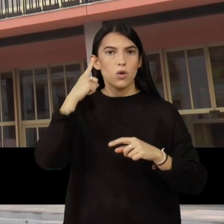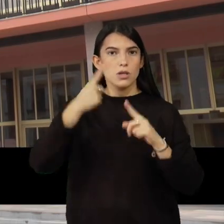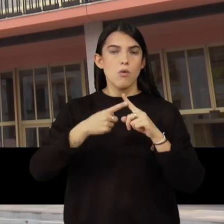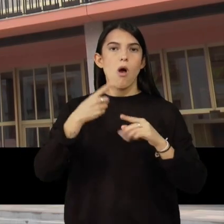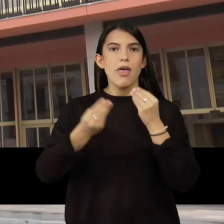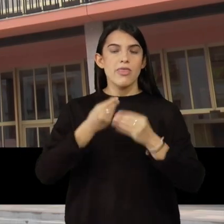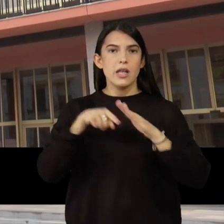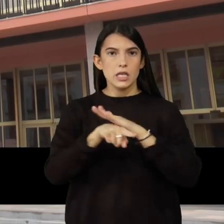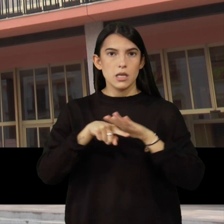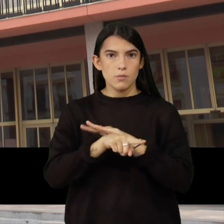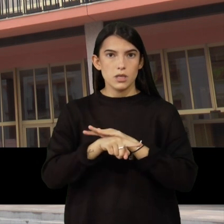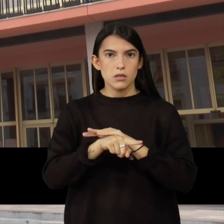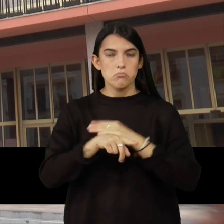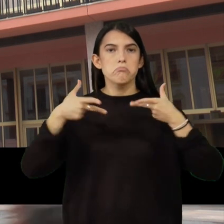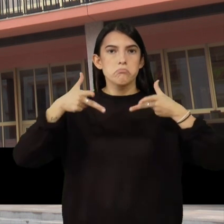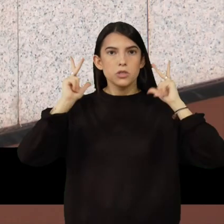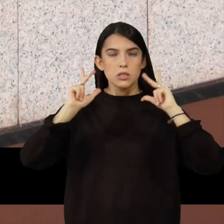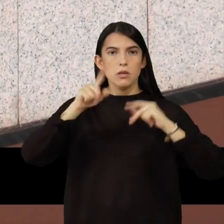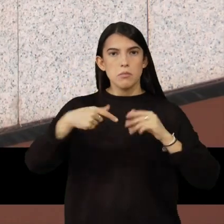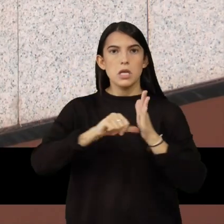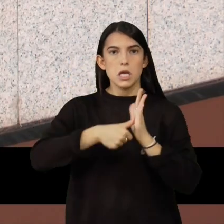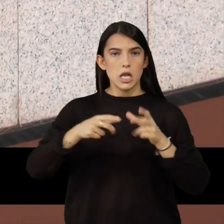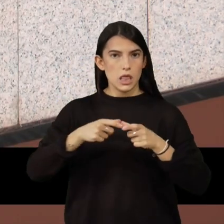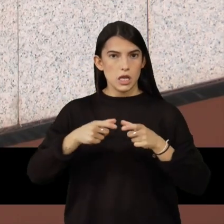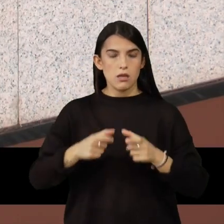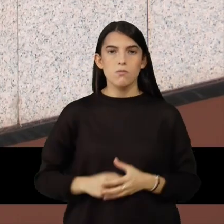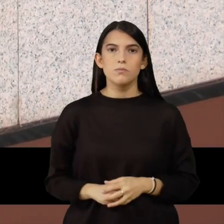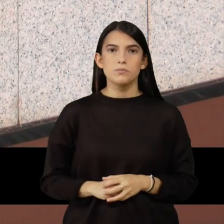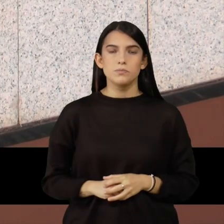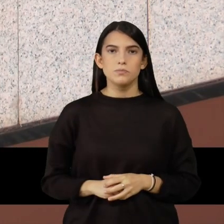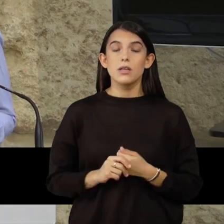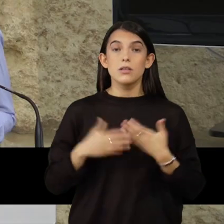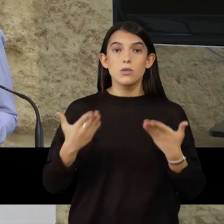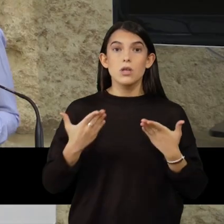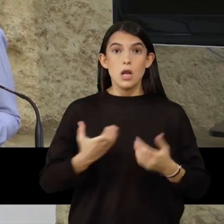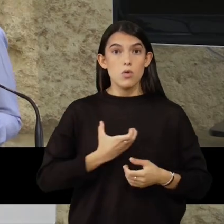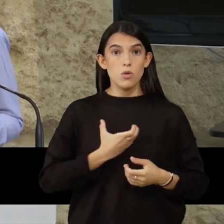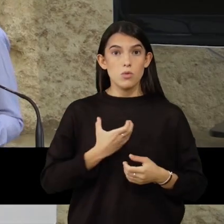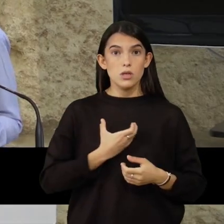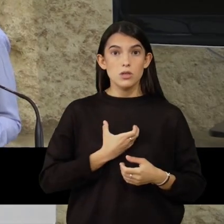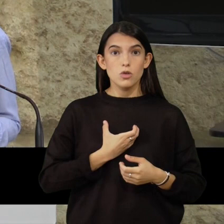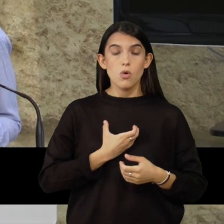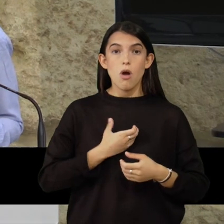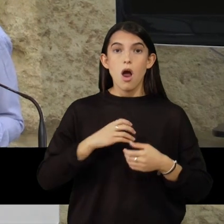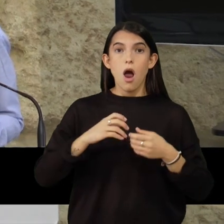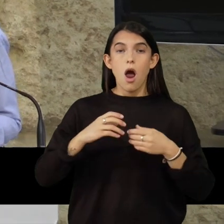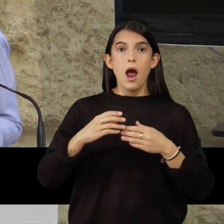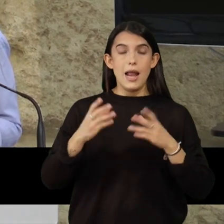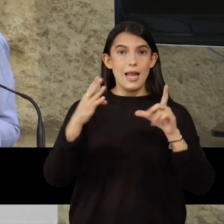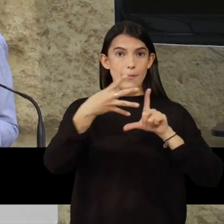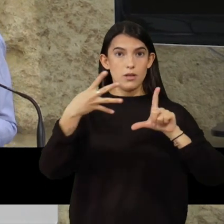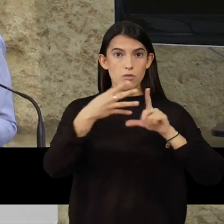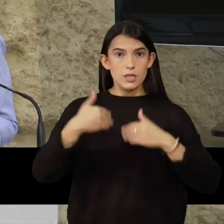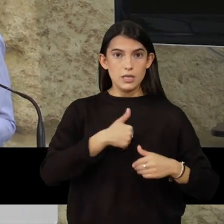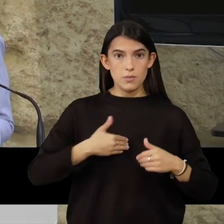para realizar cualquier trámite. Basta con dar su consentimiento y el DNI. Para ello este Ayuntamiento se ha